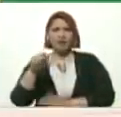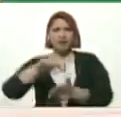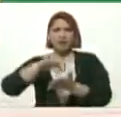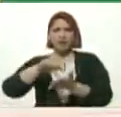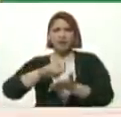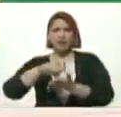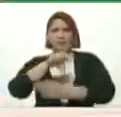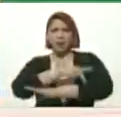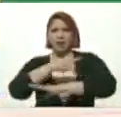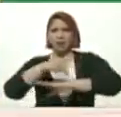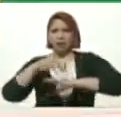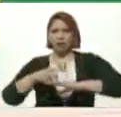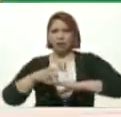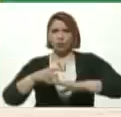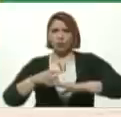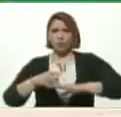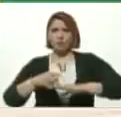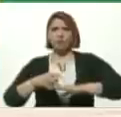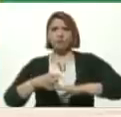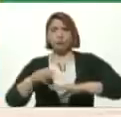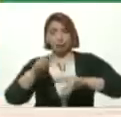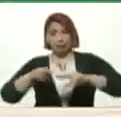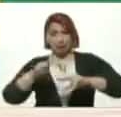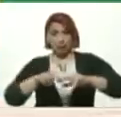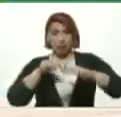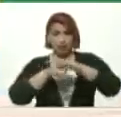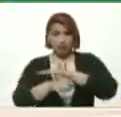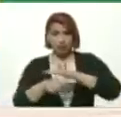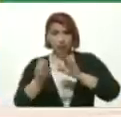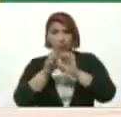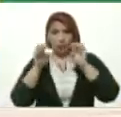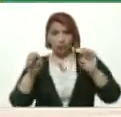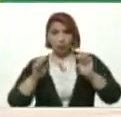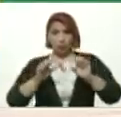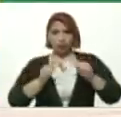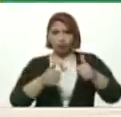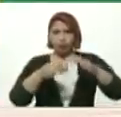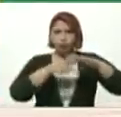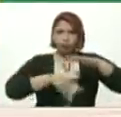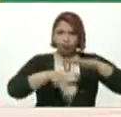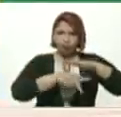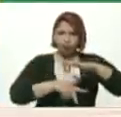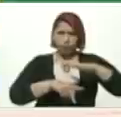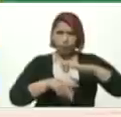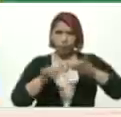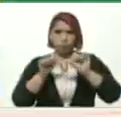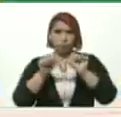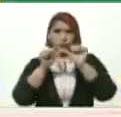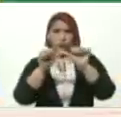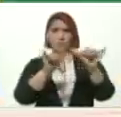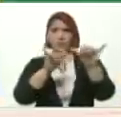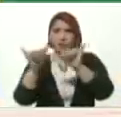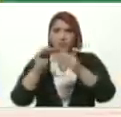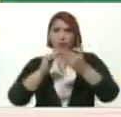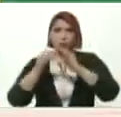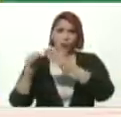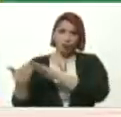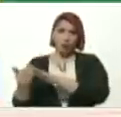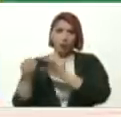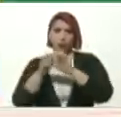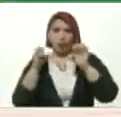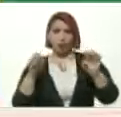que los niños Y niñas Entraran en la educación Inicial Y se mantuvieran En la misma comunidad Educativa La educación